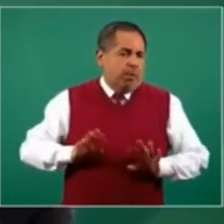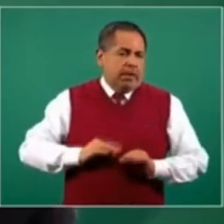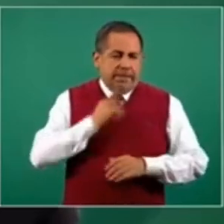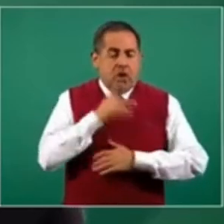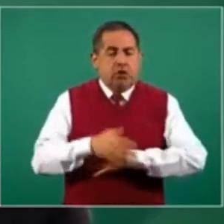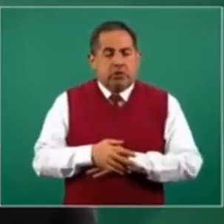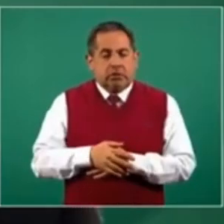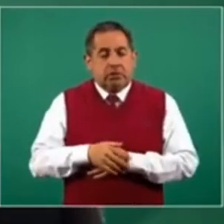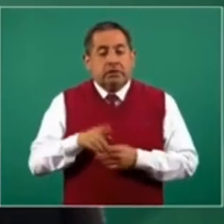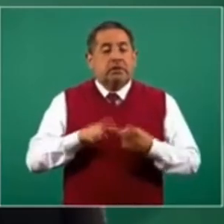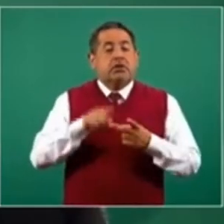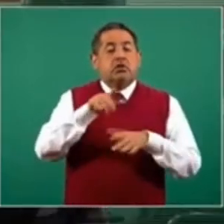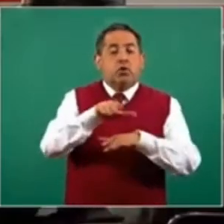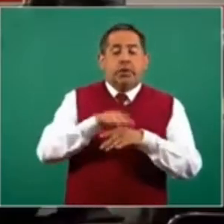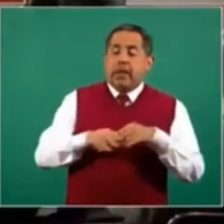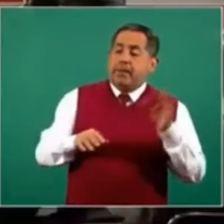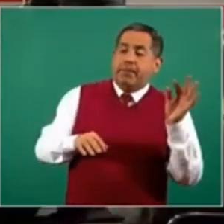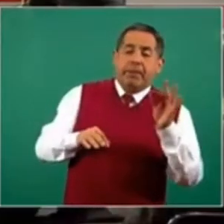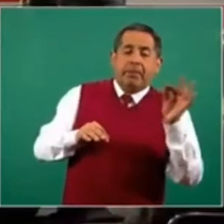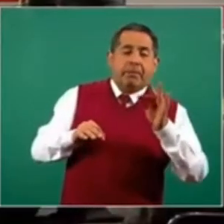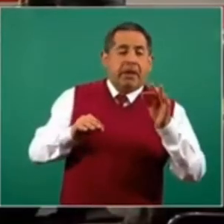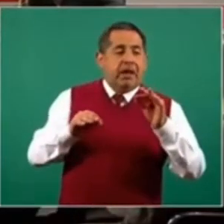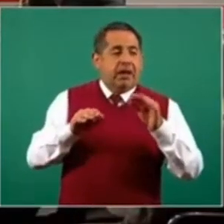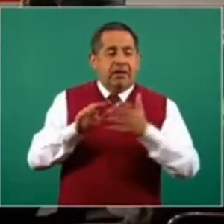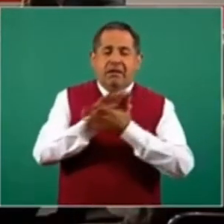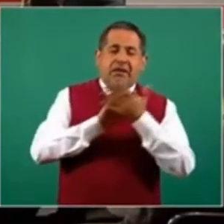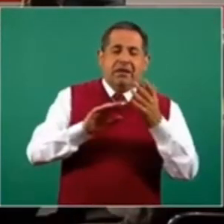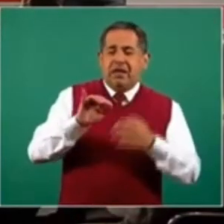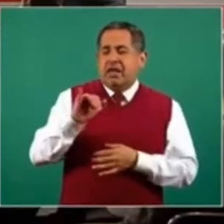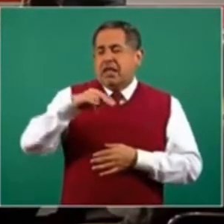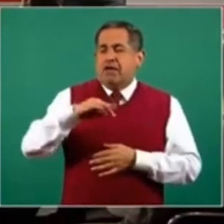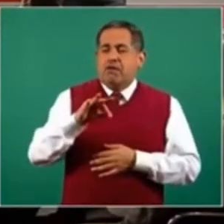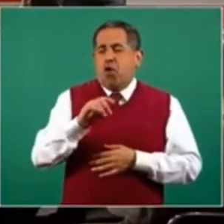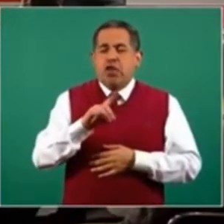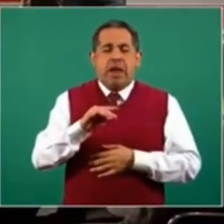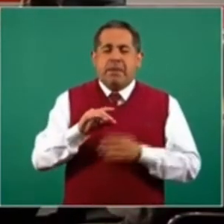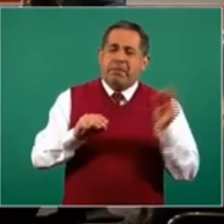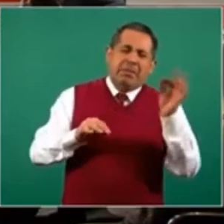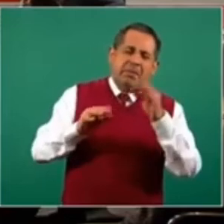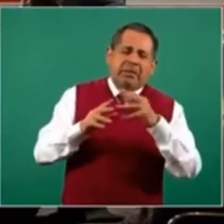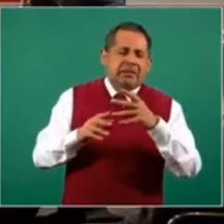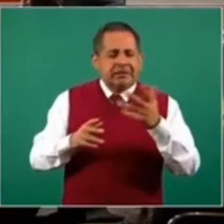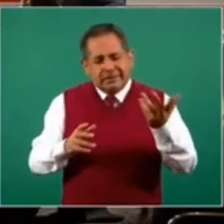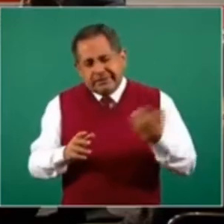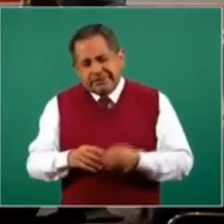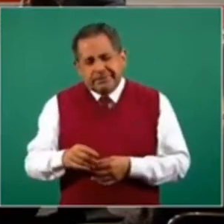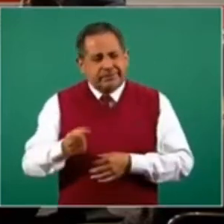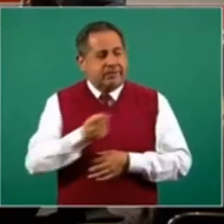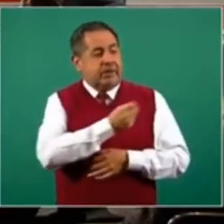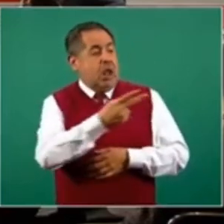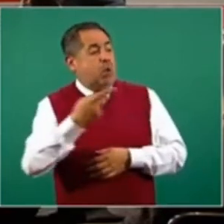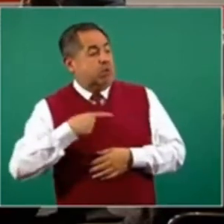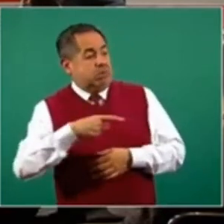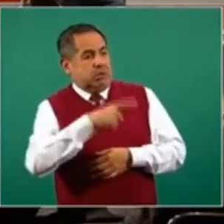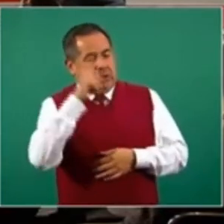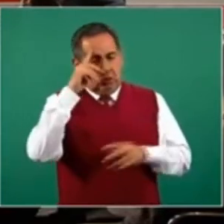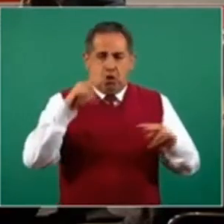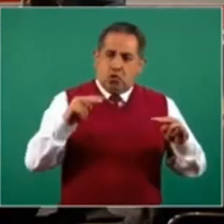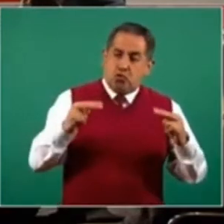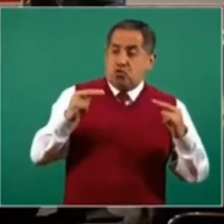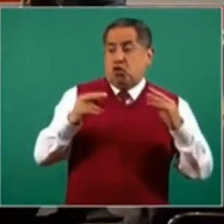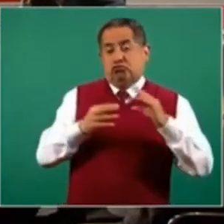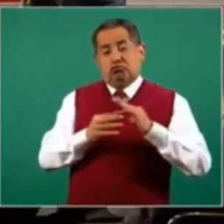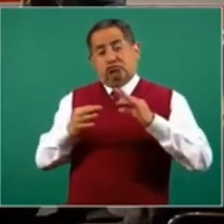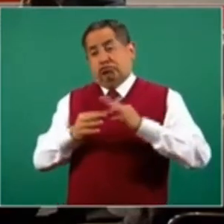Finalmente sobre la infodemia y el Poder Legislativo, ha habido varios protagonistas y protagonistas